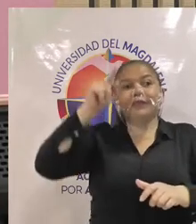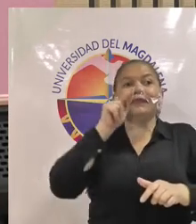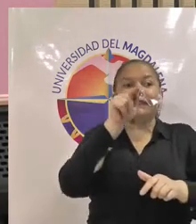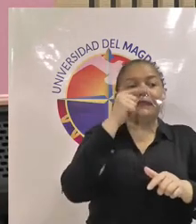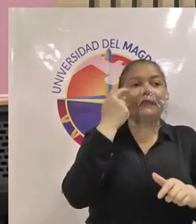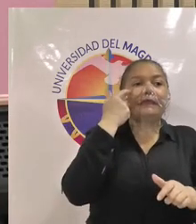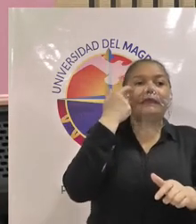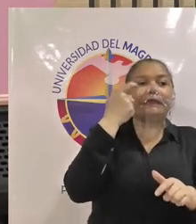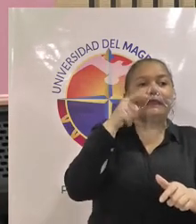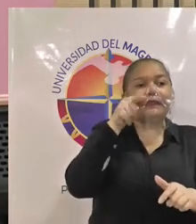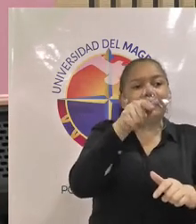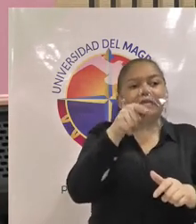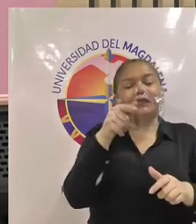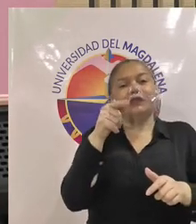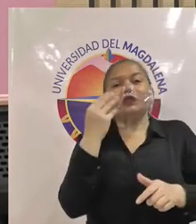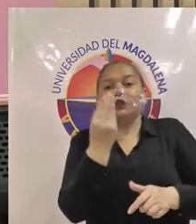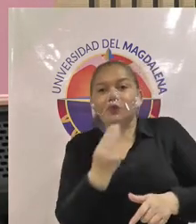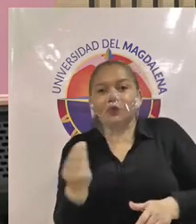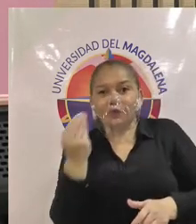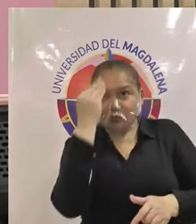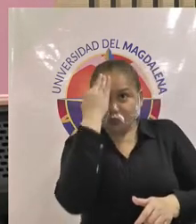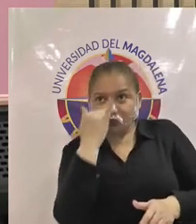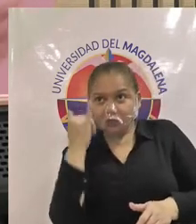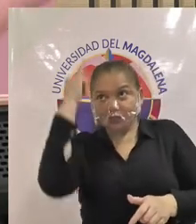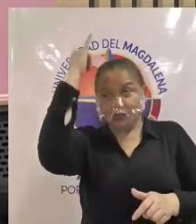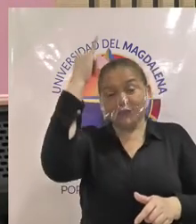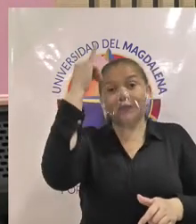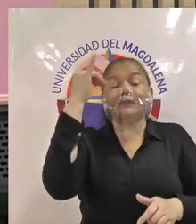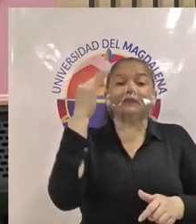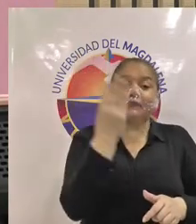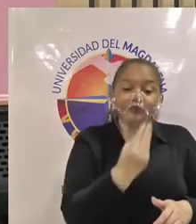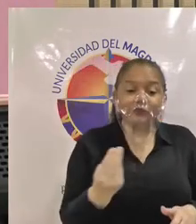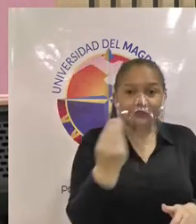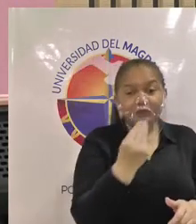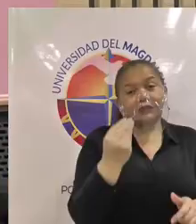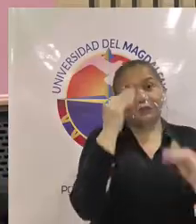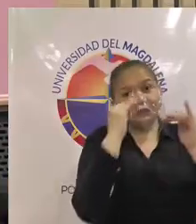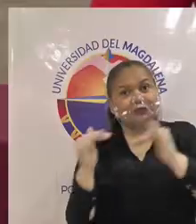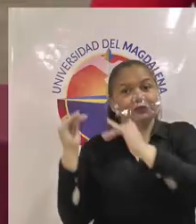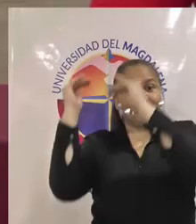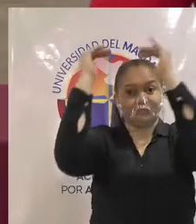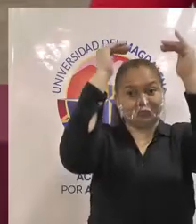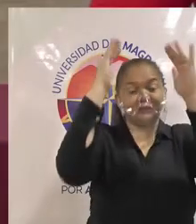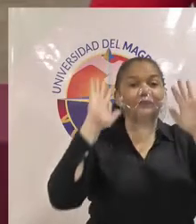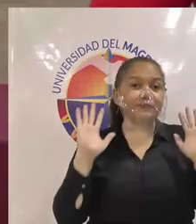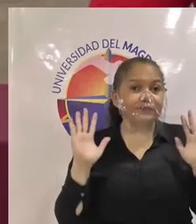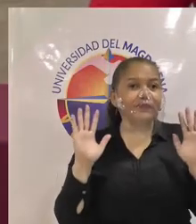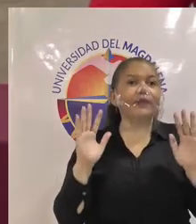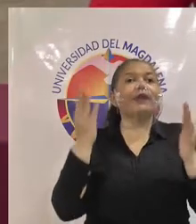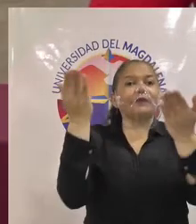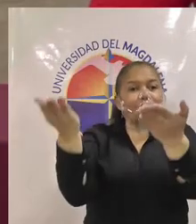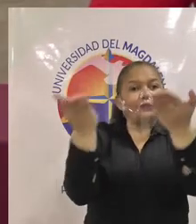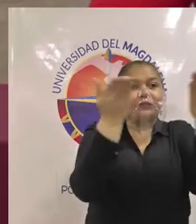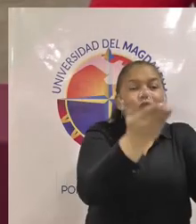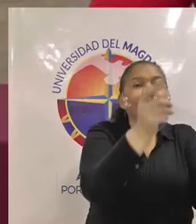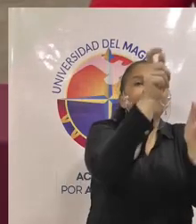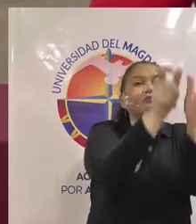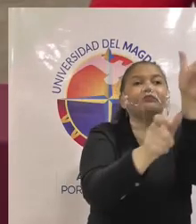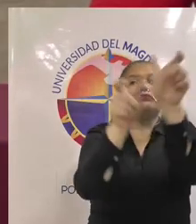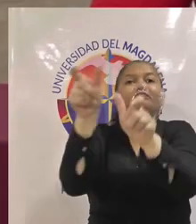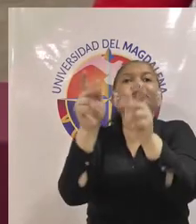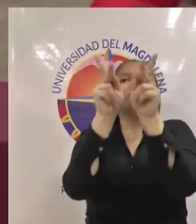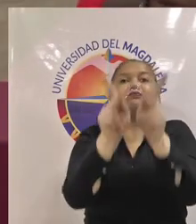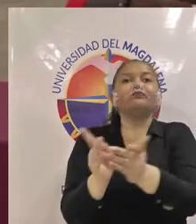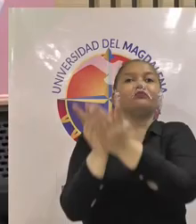superior y del consejo académico de estudiantes le damos la bienvenida a los estudiantes que participan